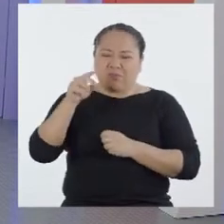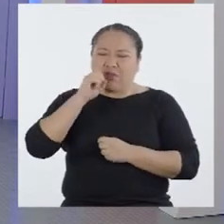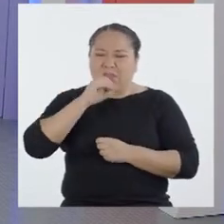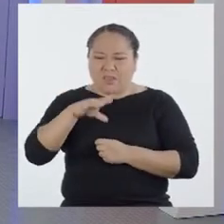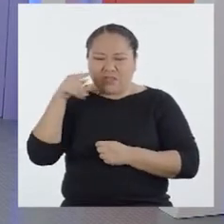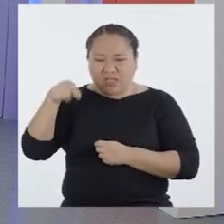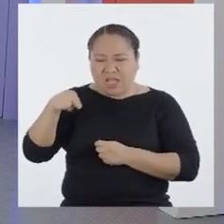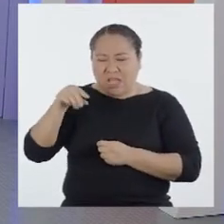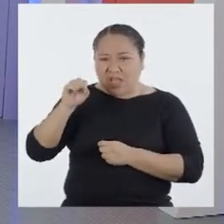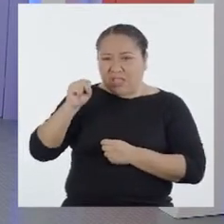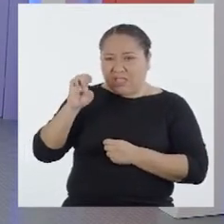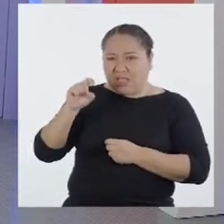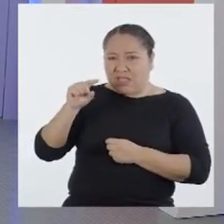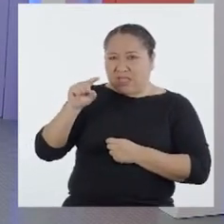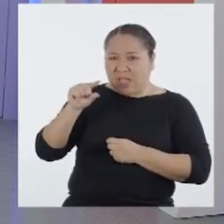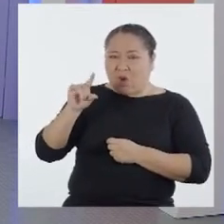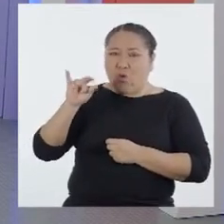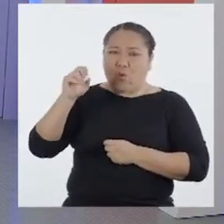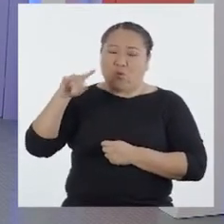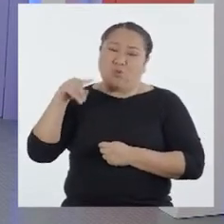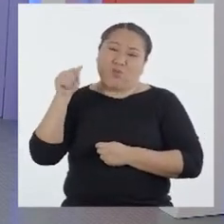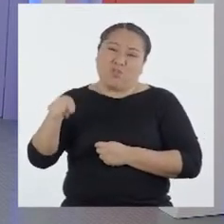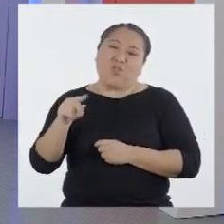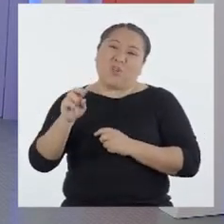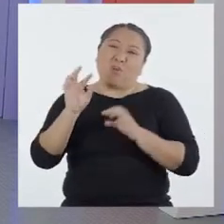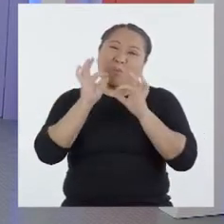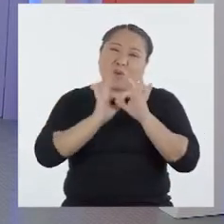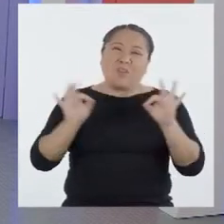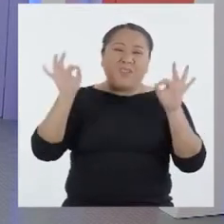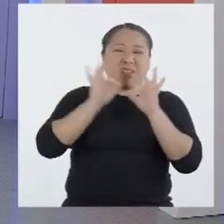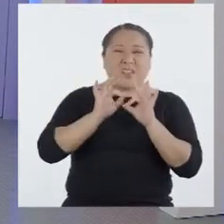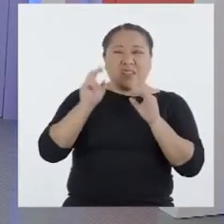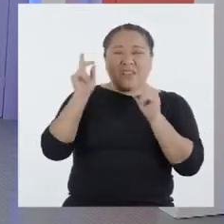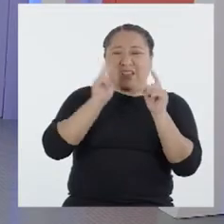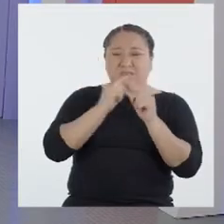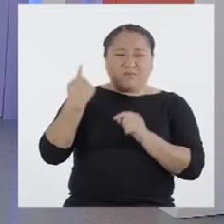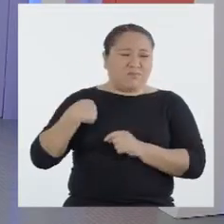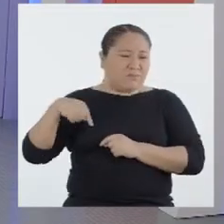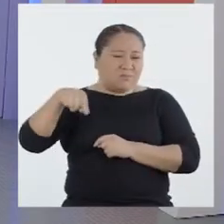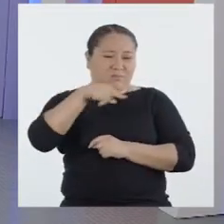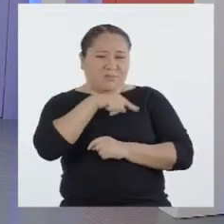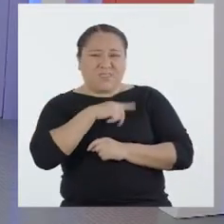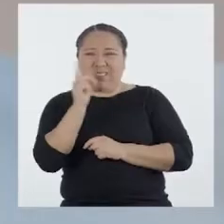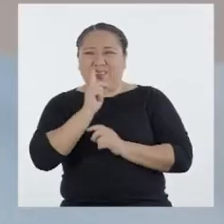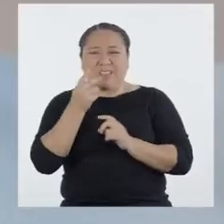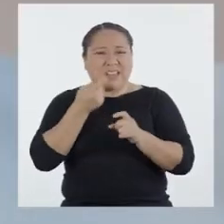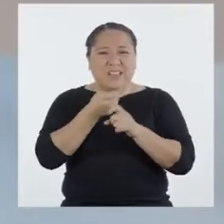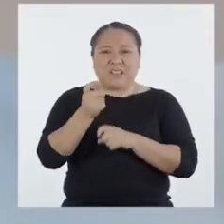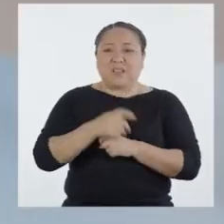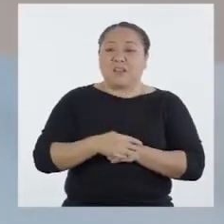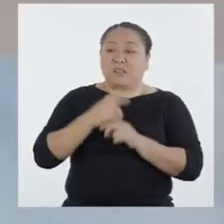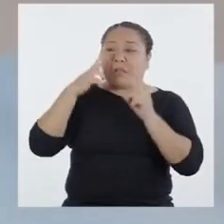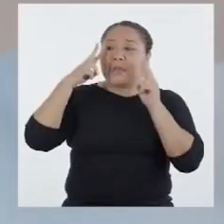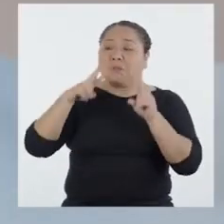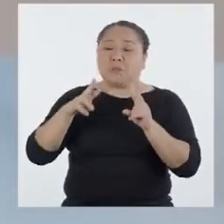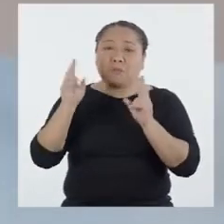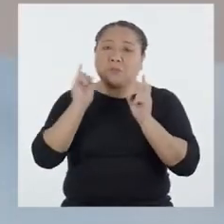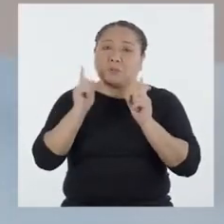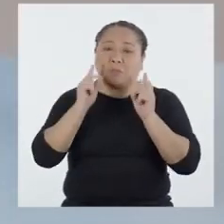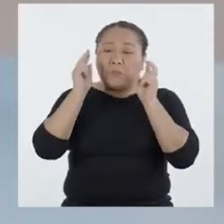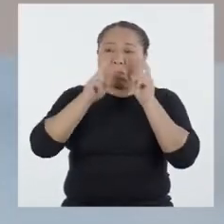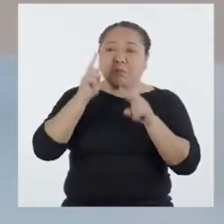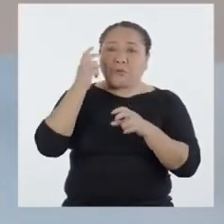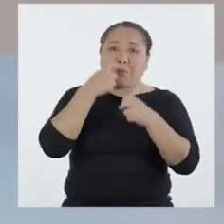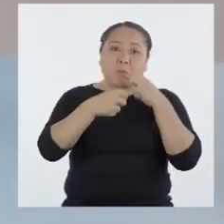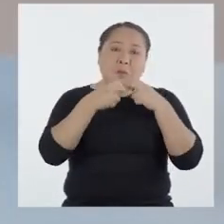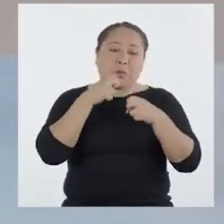dice segundo, lo importante es que ninguno de nosotros salió herido. A la vista no vemos